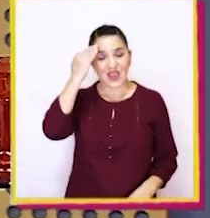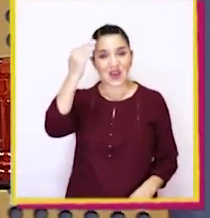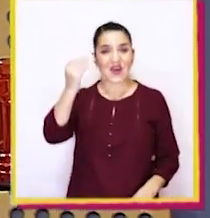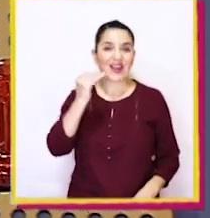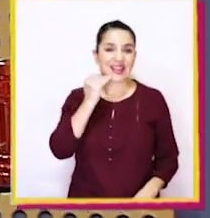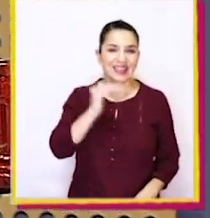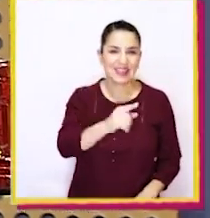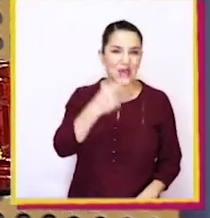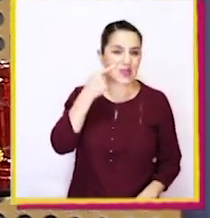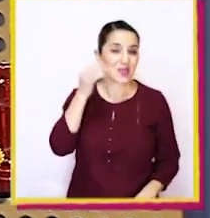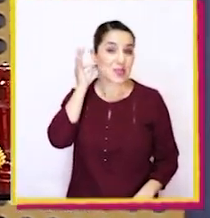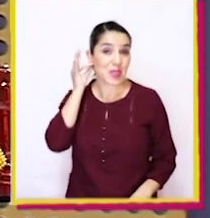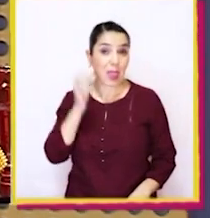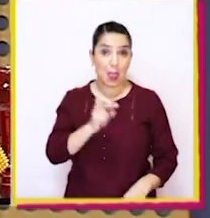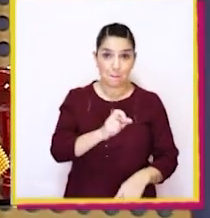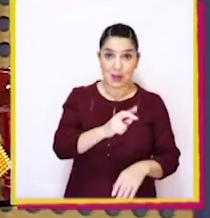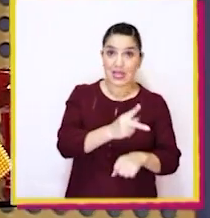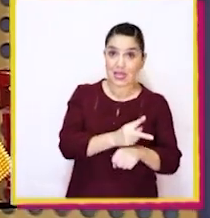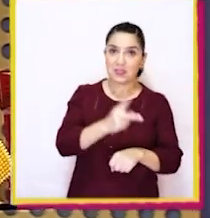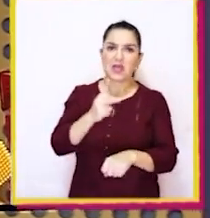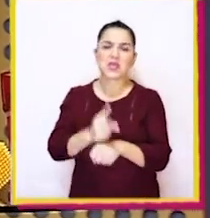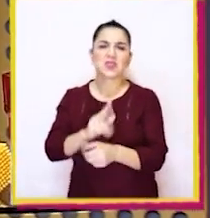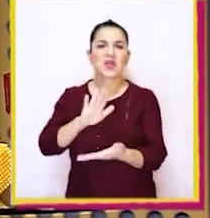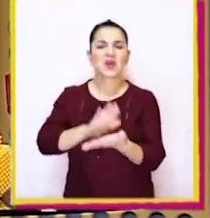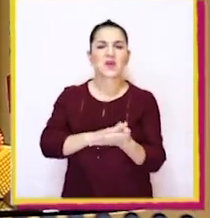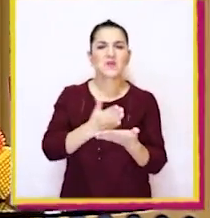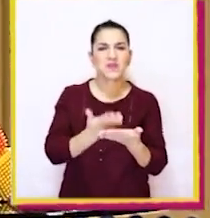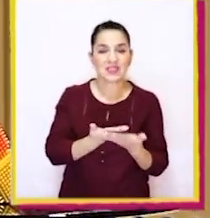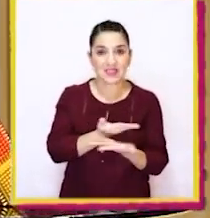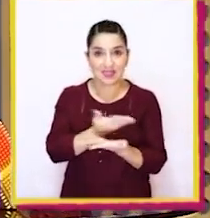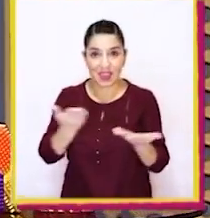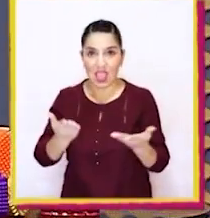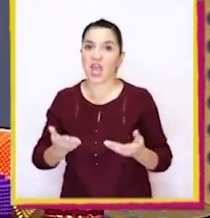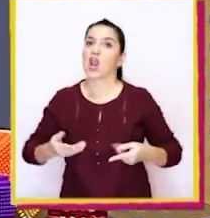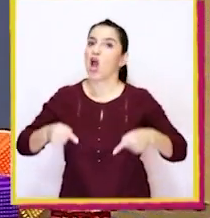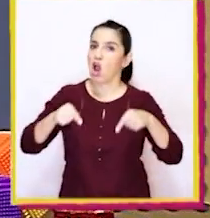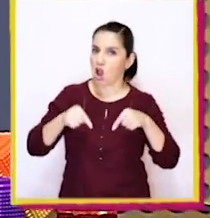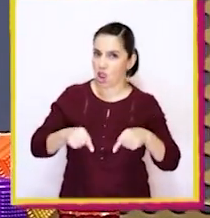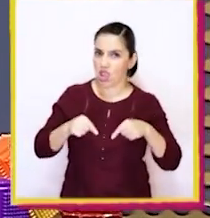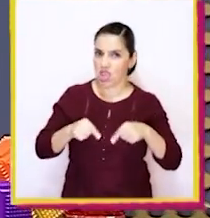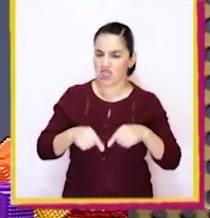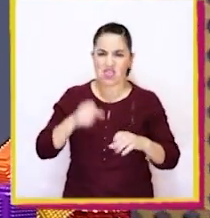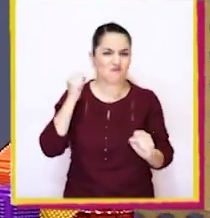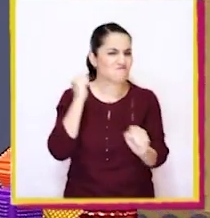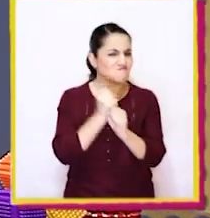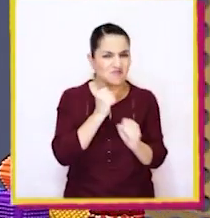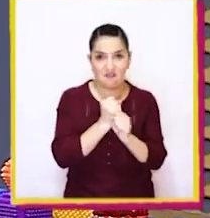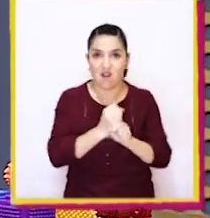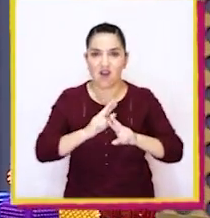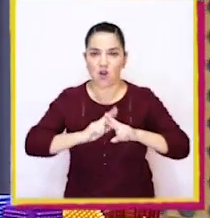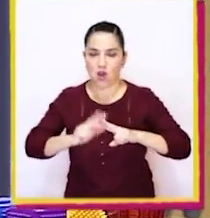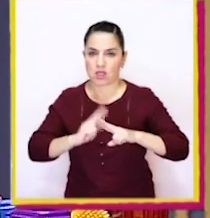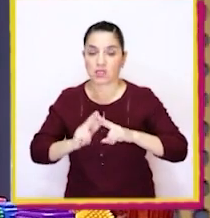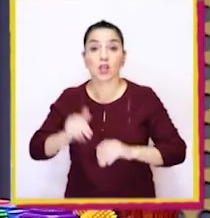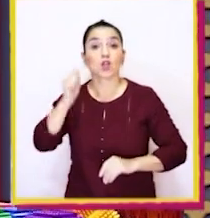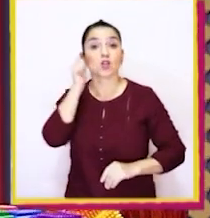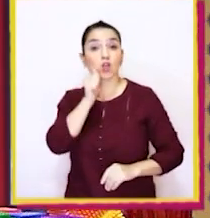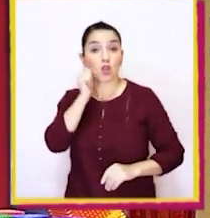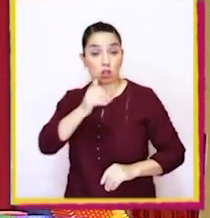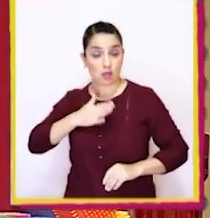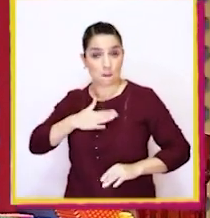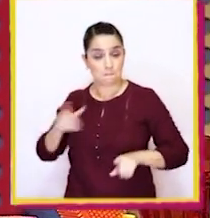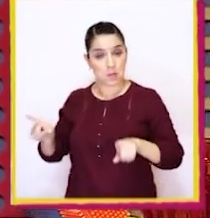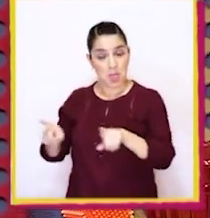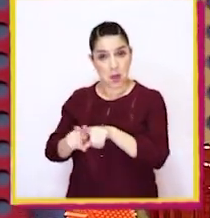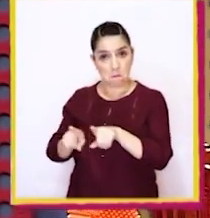¡Hola niños y niñas de Prekinder y Kinder! ¿Cómo están? Hoy tenemos una misión que resolver. Todos los